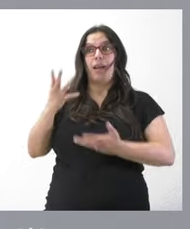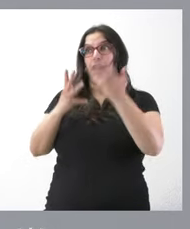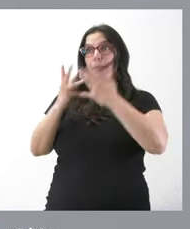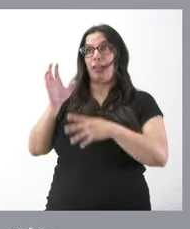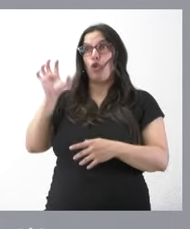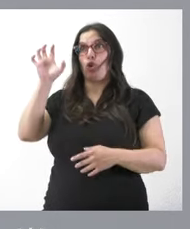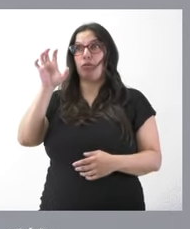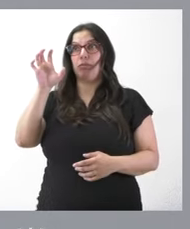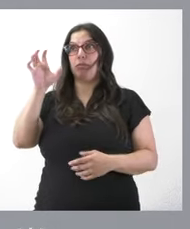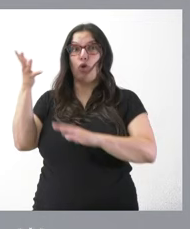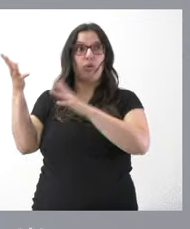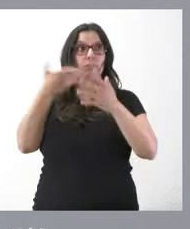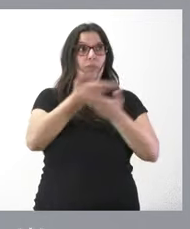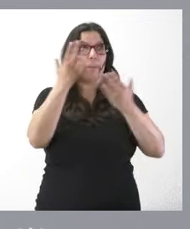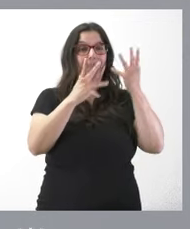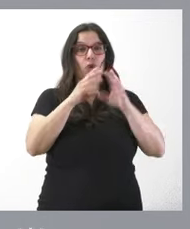de administraciones públicas de España